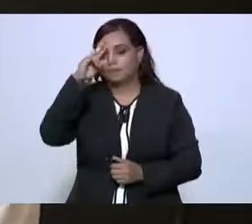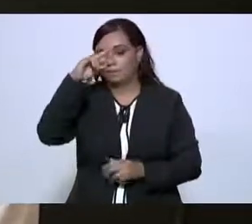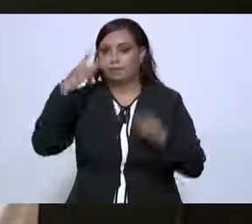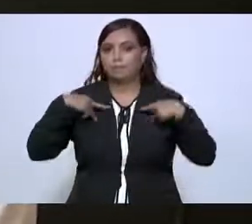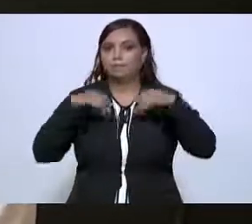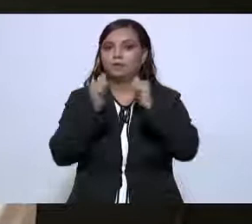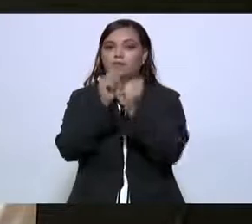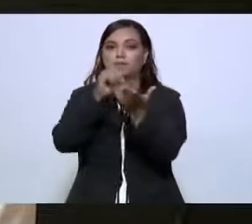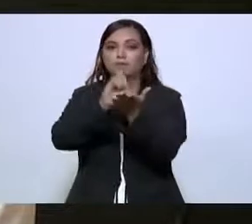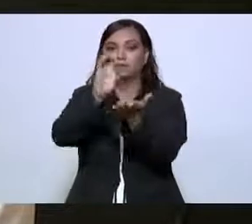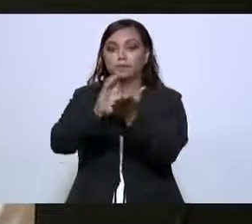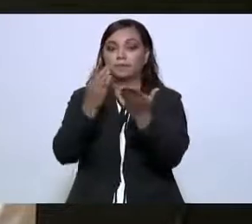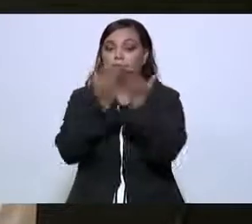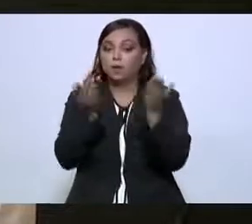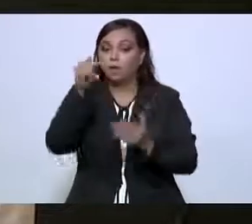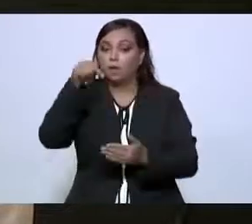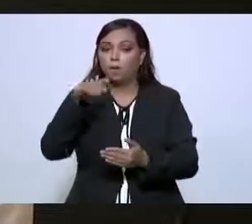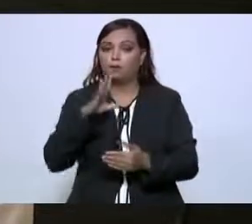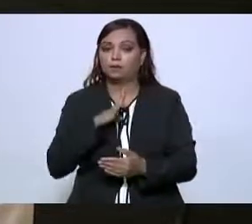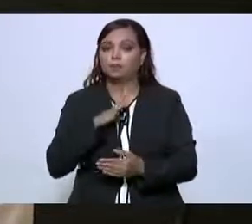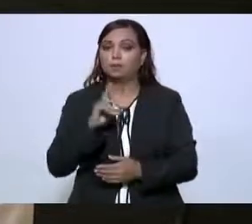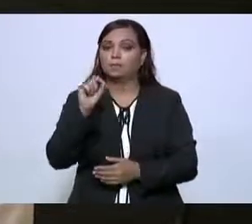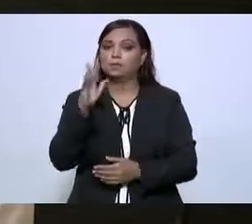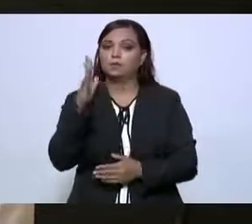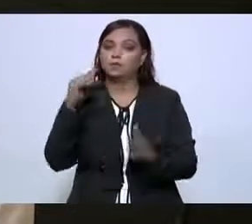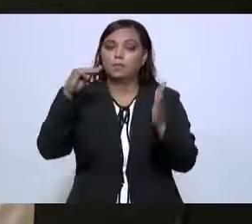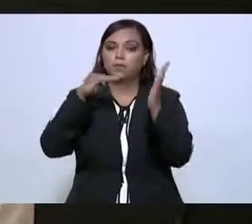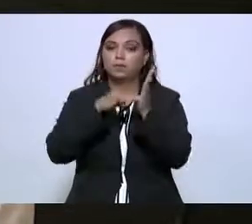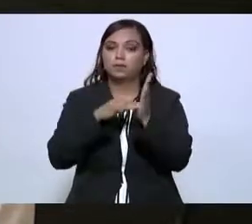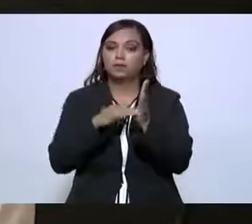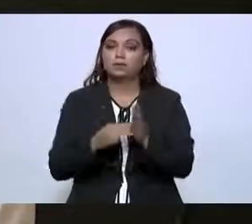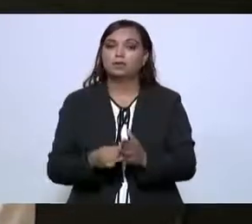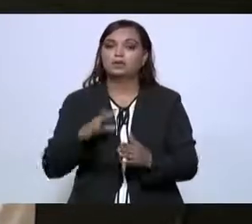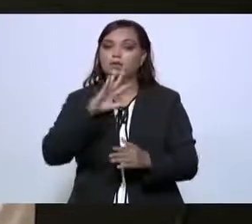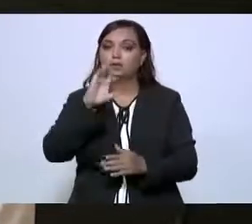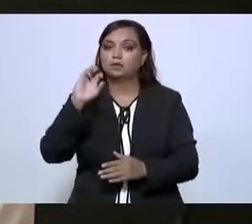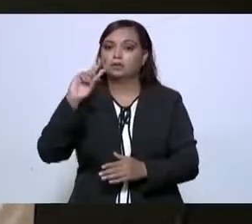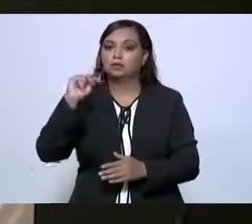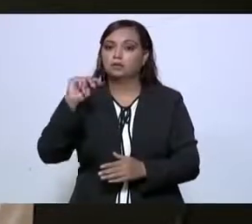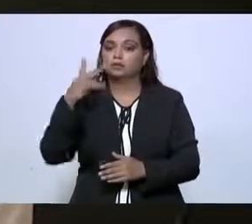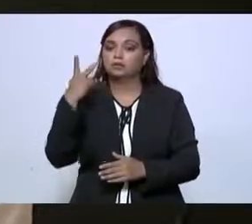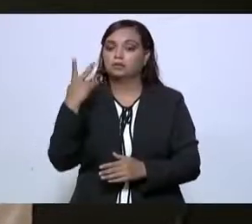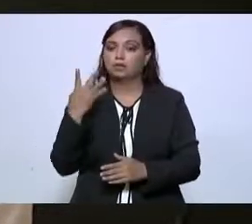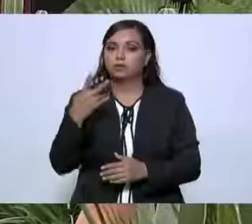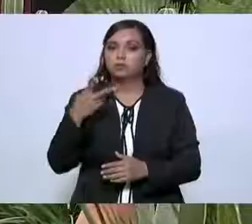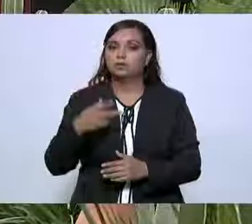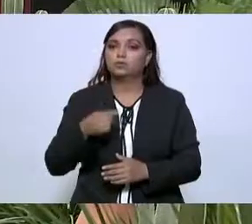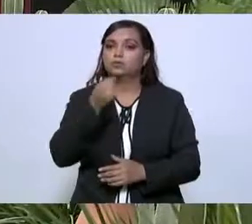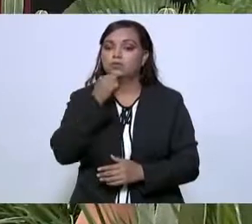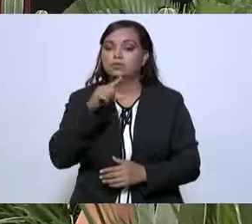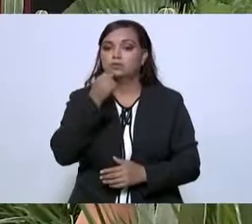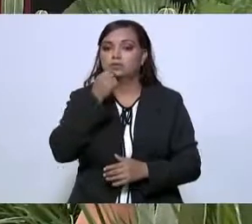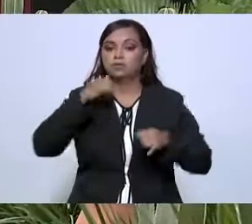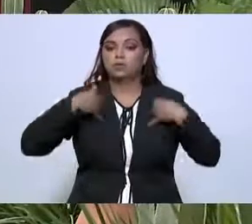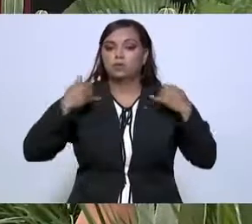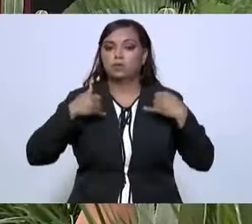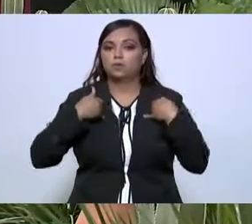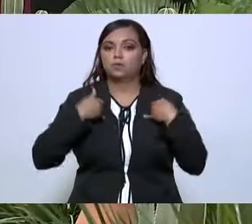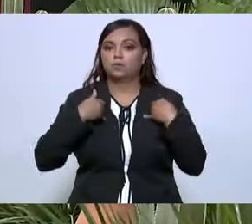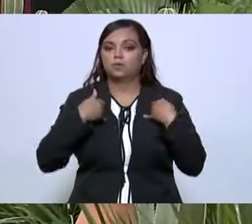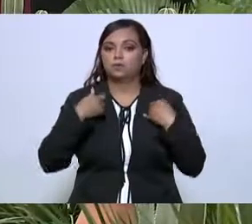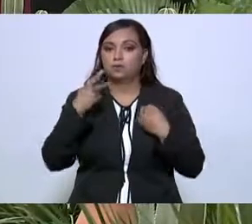discapacidad, actualmente 25 mil 588 niñas, niños y adolescentes son